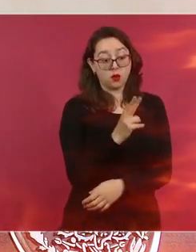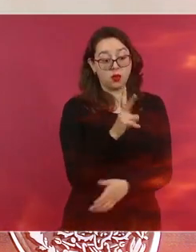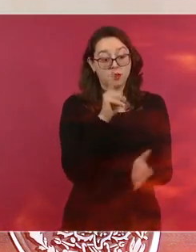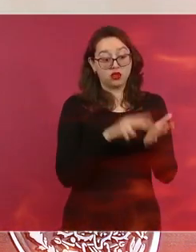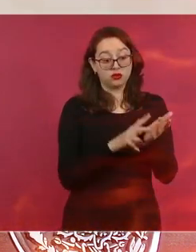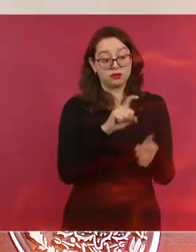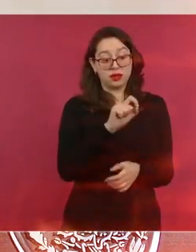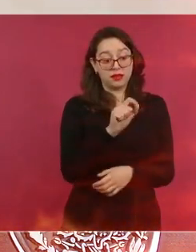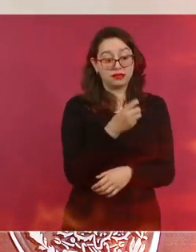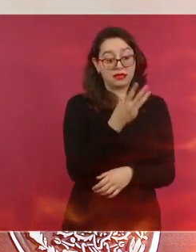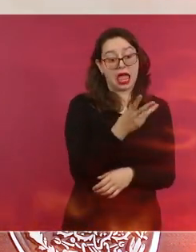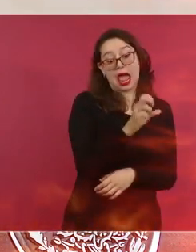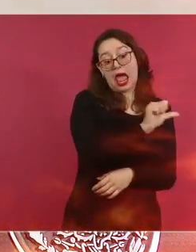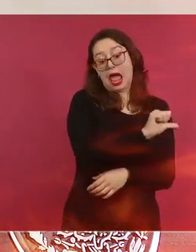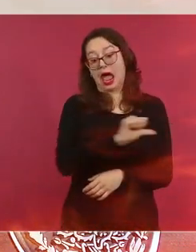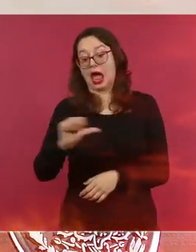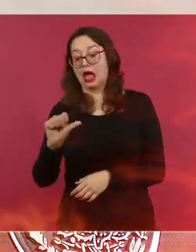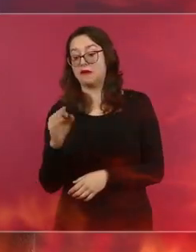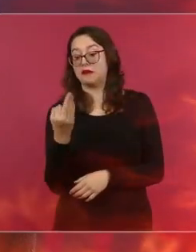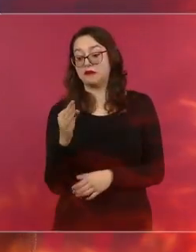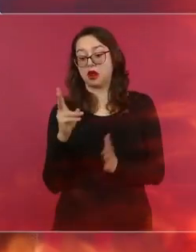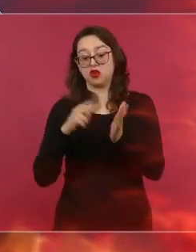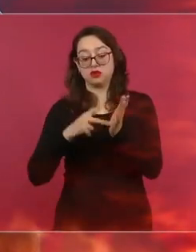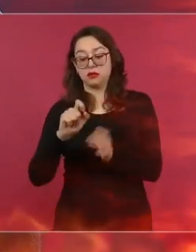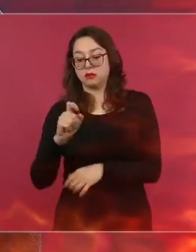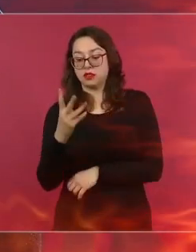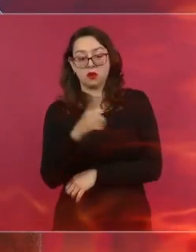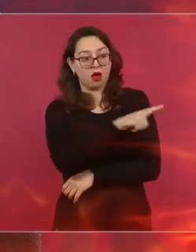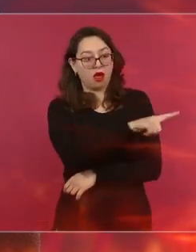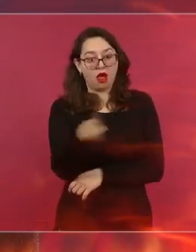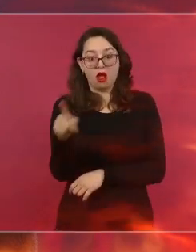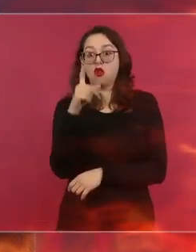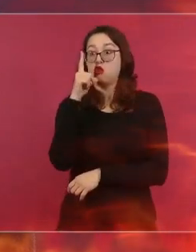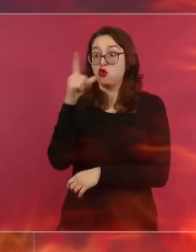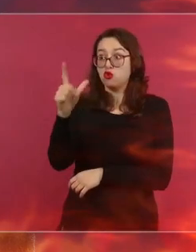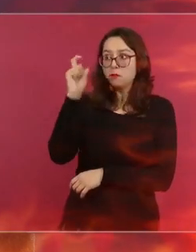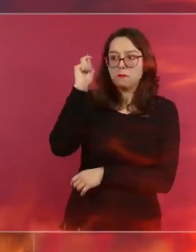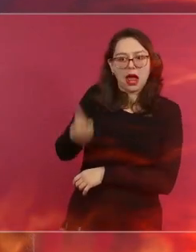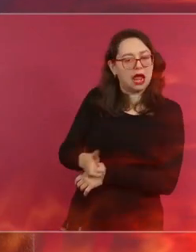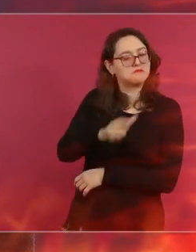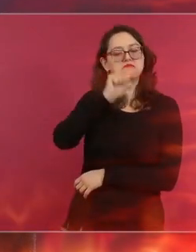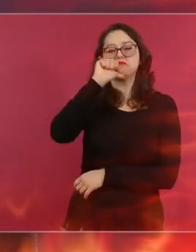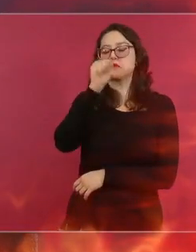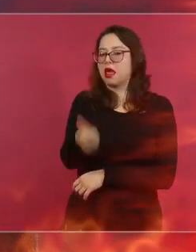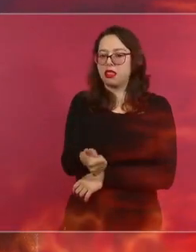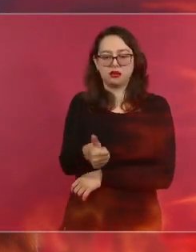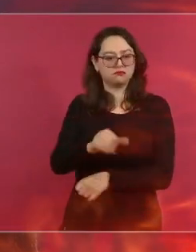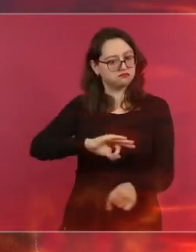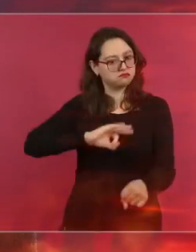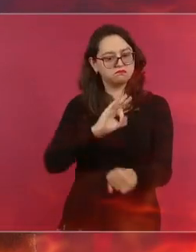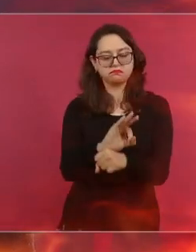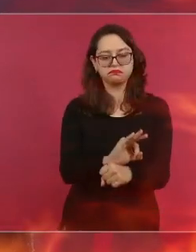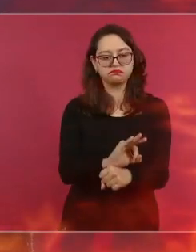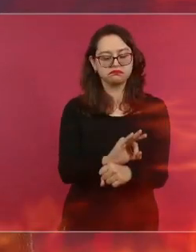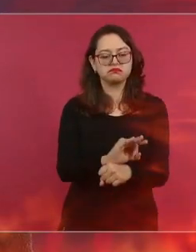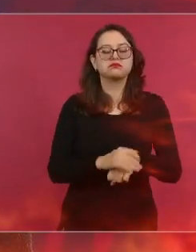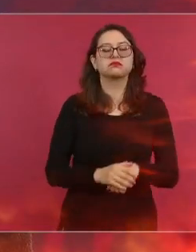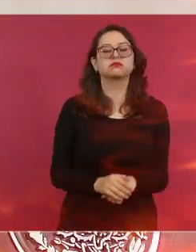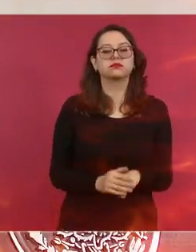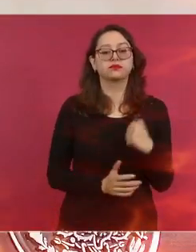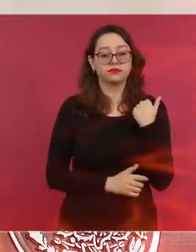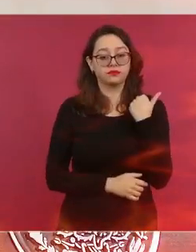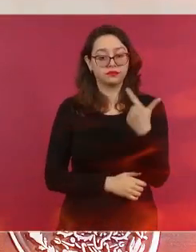Infraestructura y Comunicaciones va a destinar 200 millones de pesos de su presupuesto para rehabilitar la autopista Acapulco